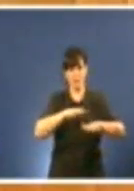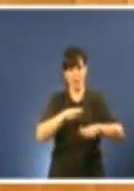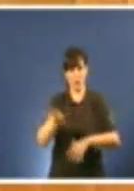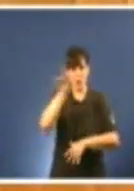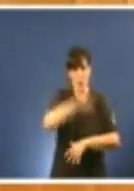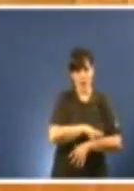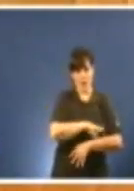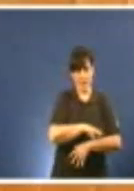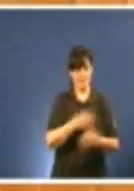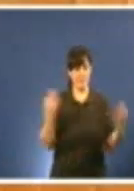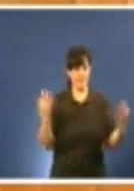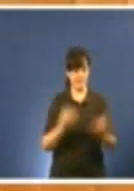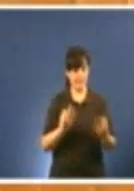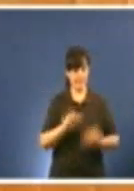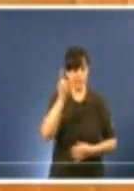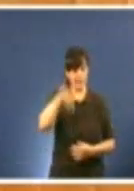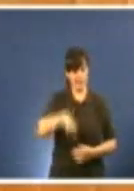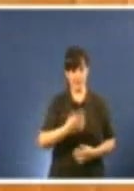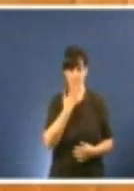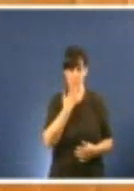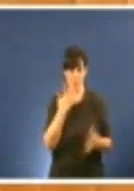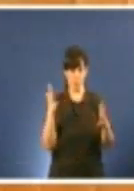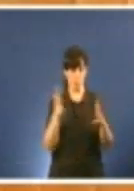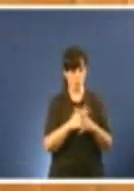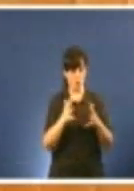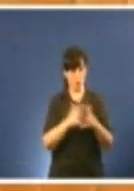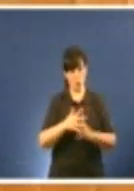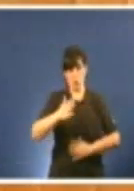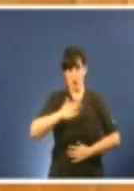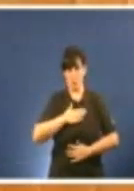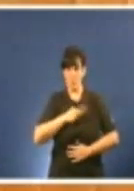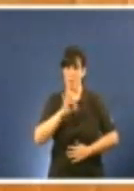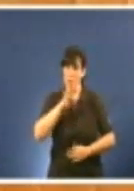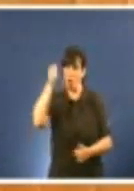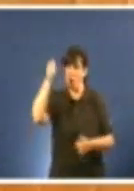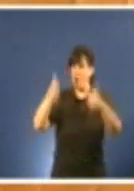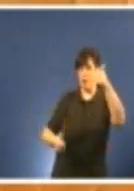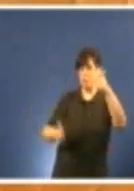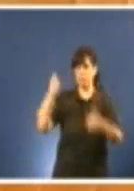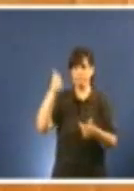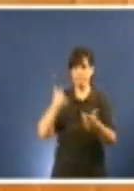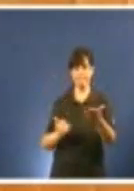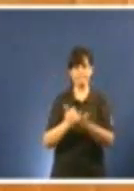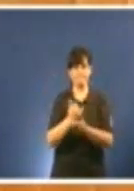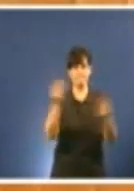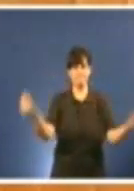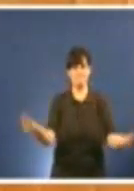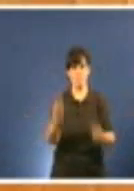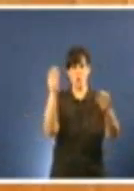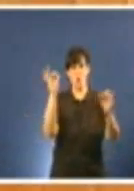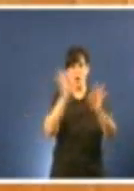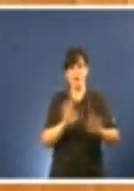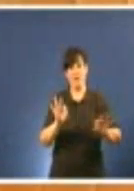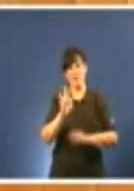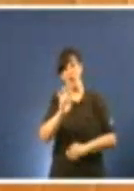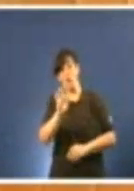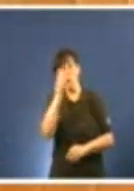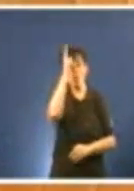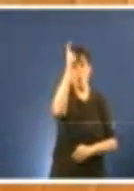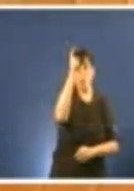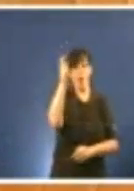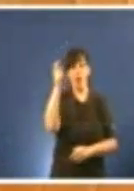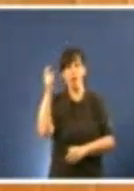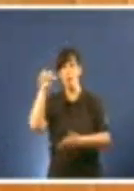para cambiar a estrutura da propiedade, nin se avanza na competitividade agropecuaria ou na equiparación dos salarios con medio urbano. A